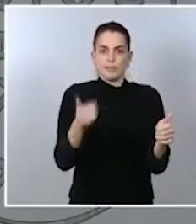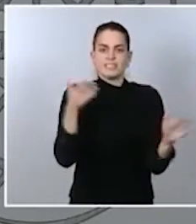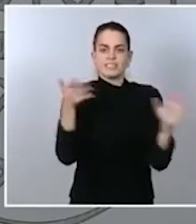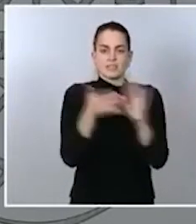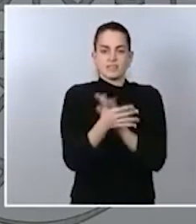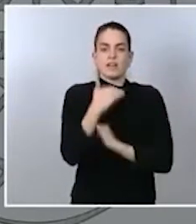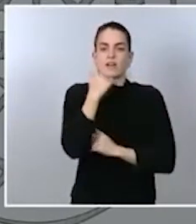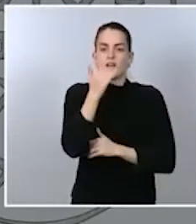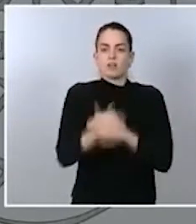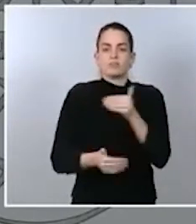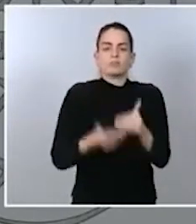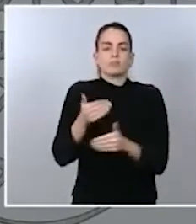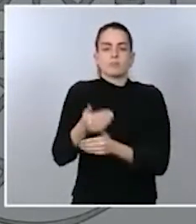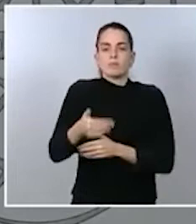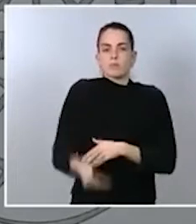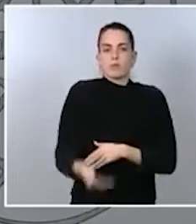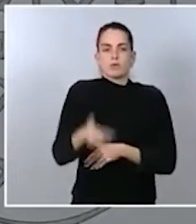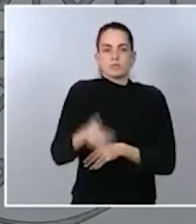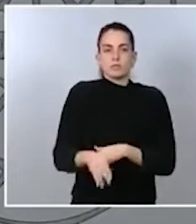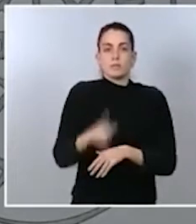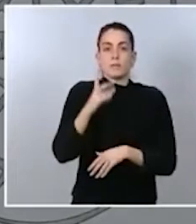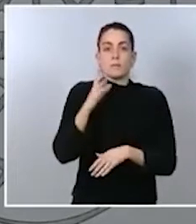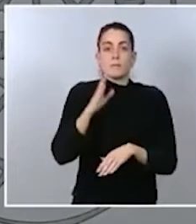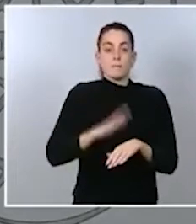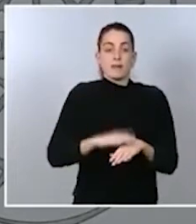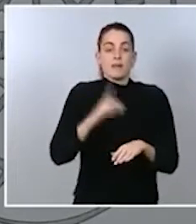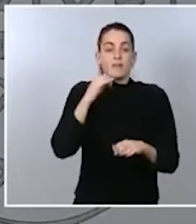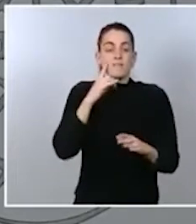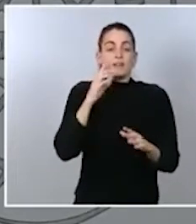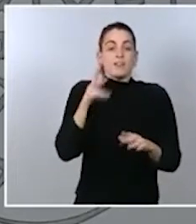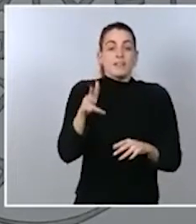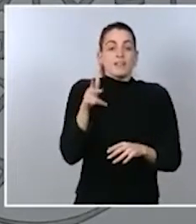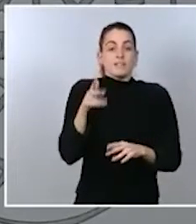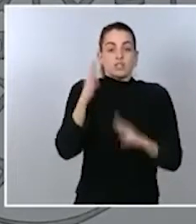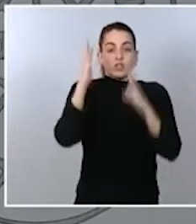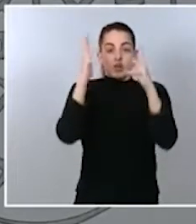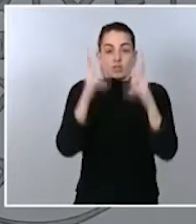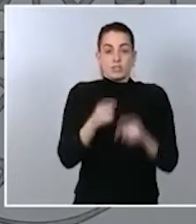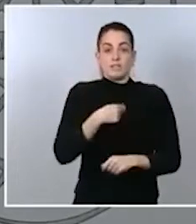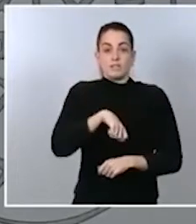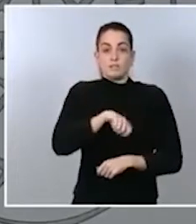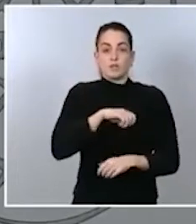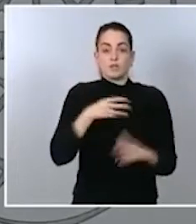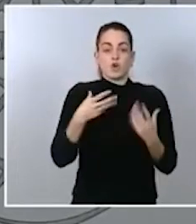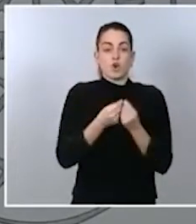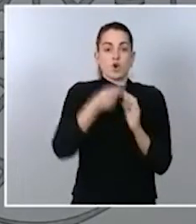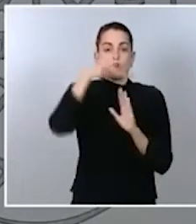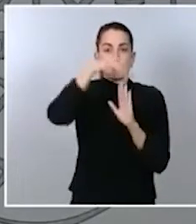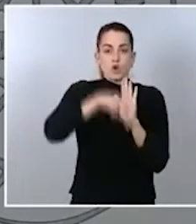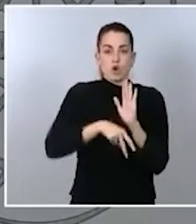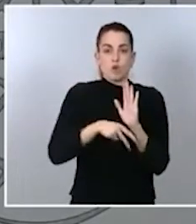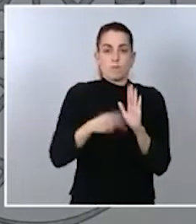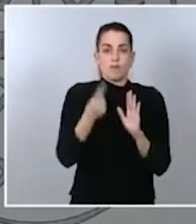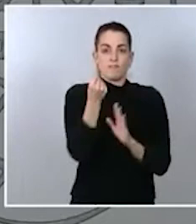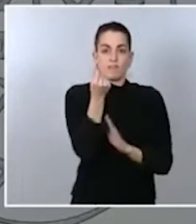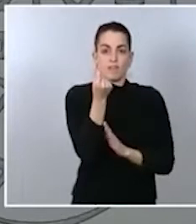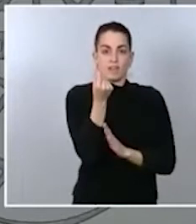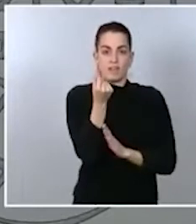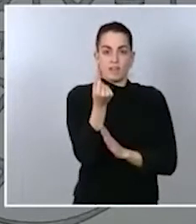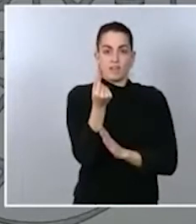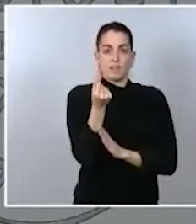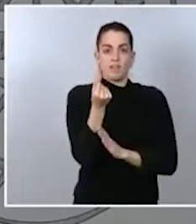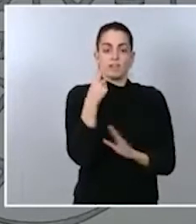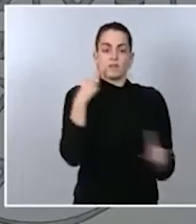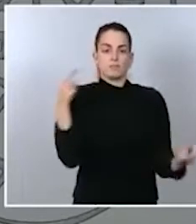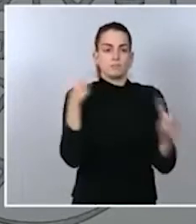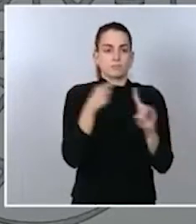la estrategia de convergencia del derecho contable español con las normas financieras internacionales y, en particular, las europeas.